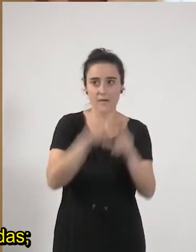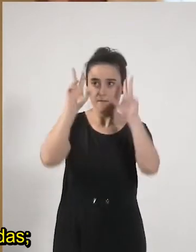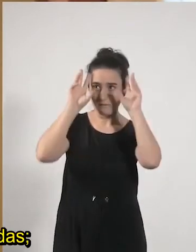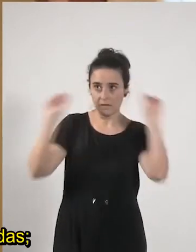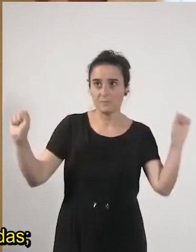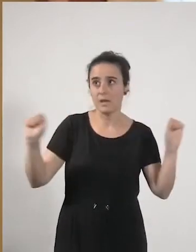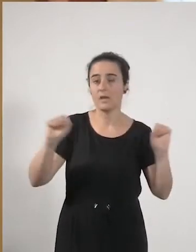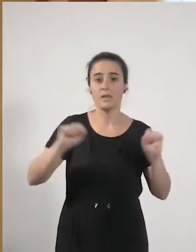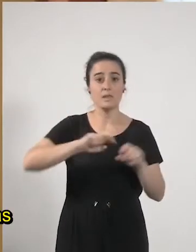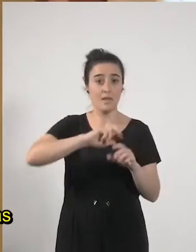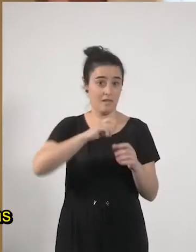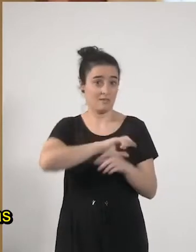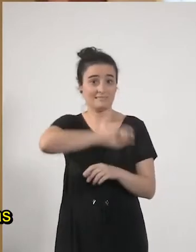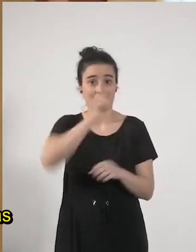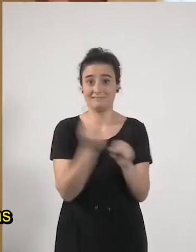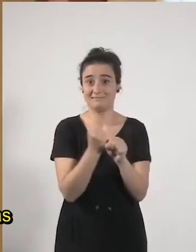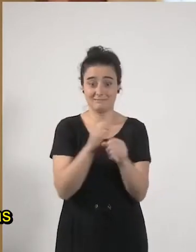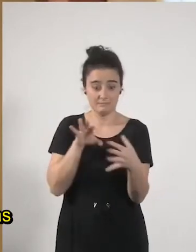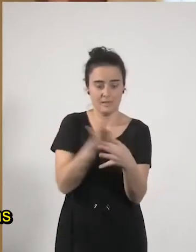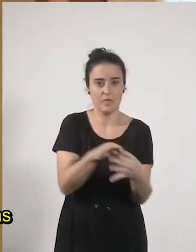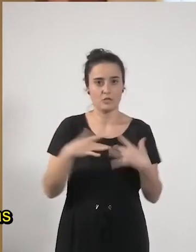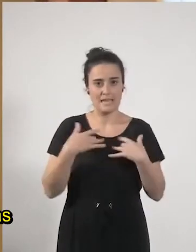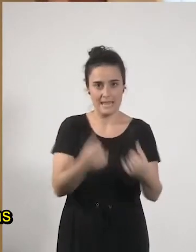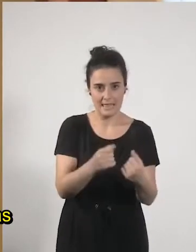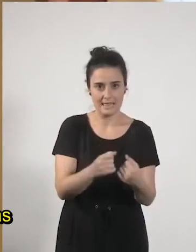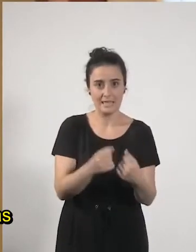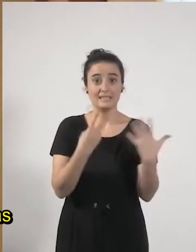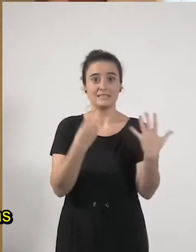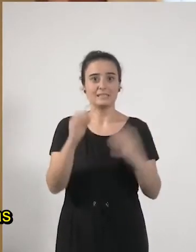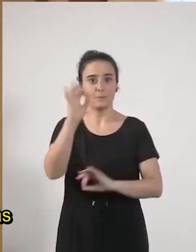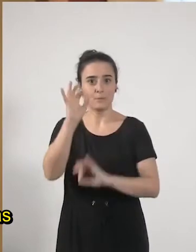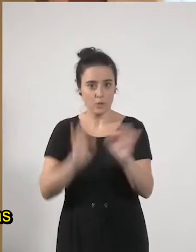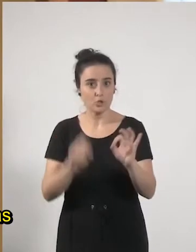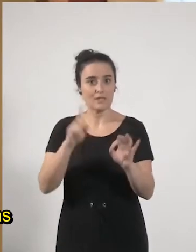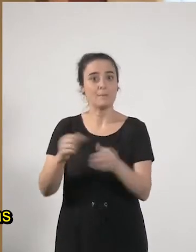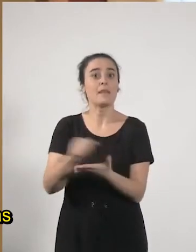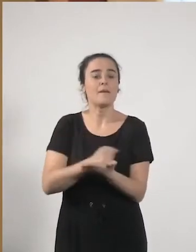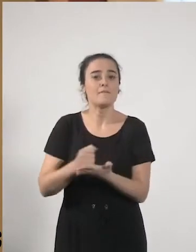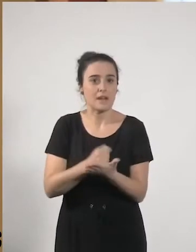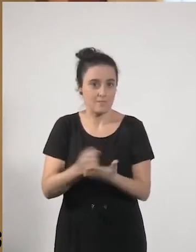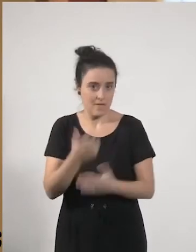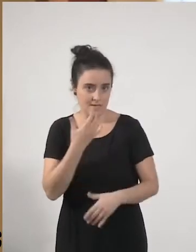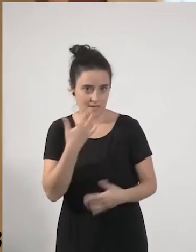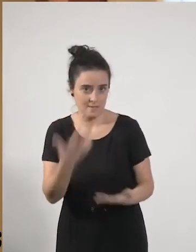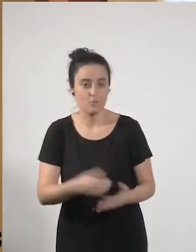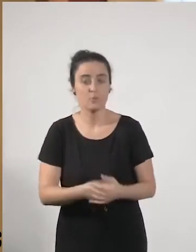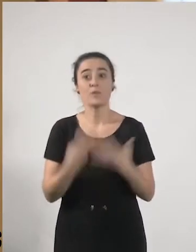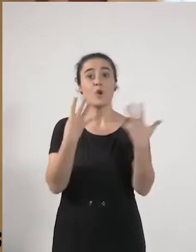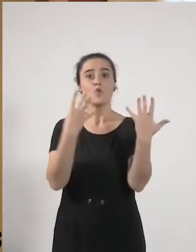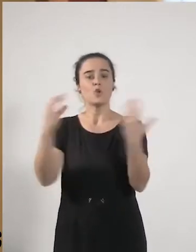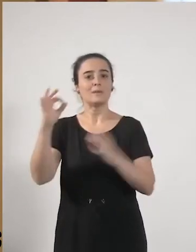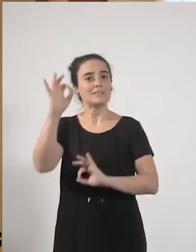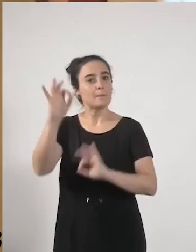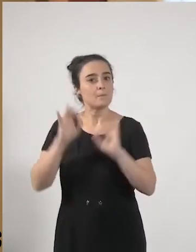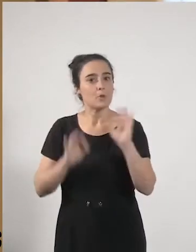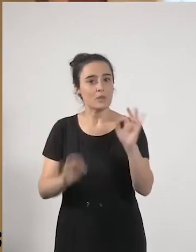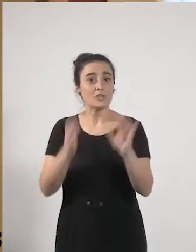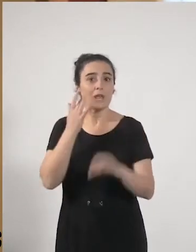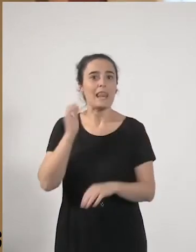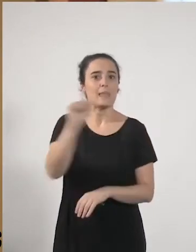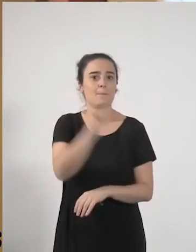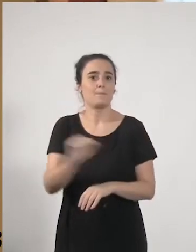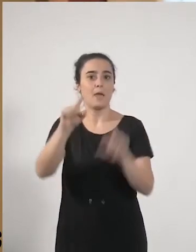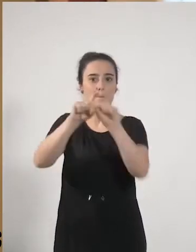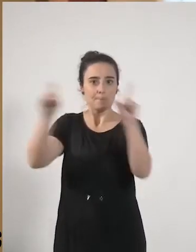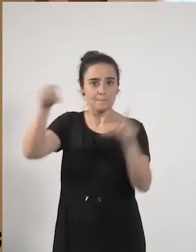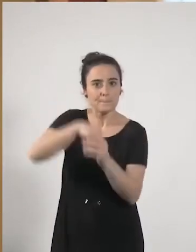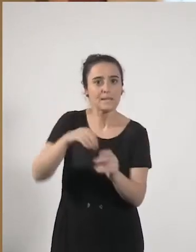relacionadas, que son el 70% de las trabajadoras de farmacias, por ejemplo, el 90% de las limpiadoras en empresas,